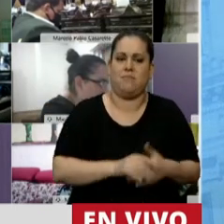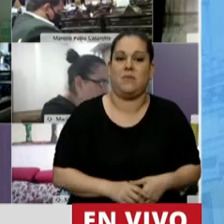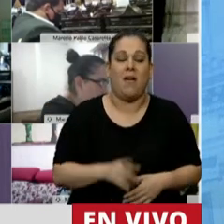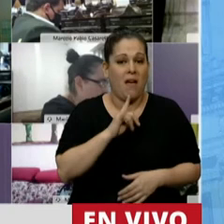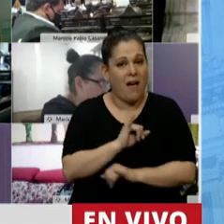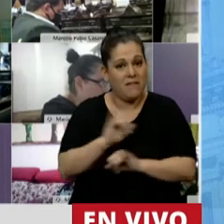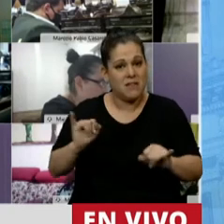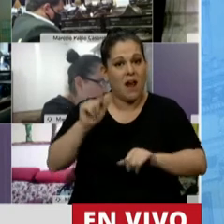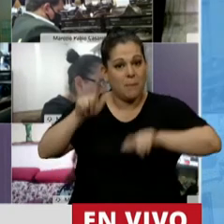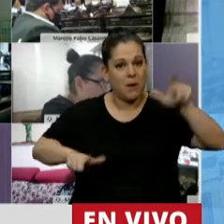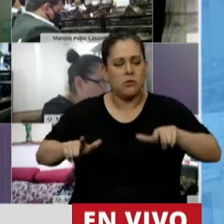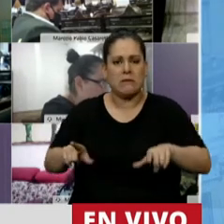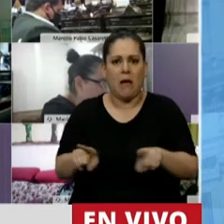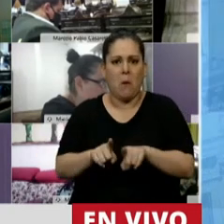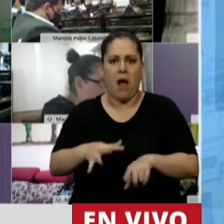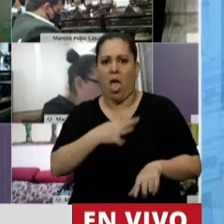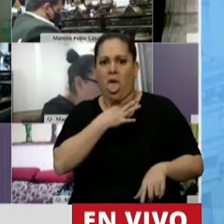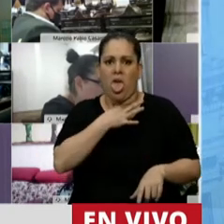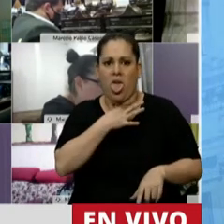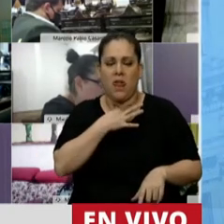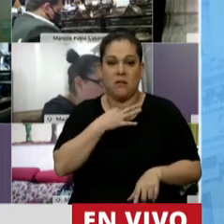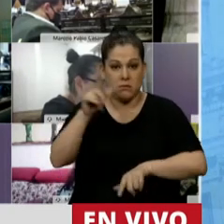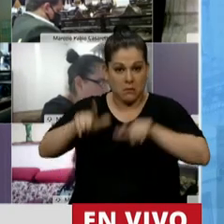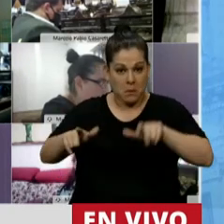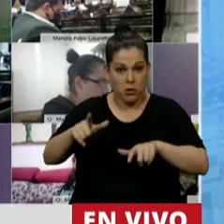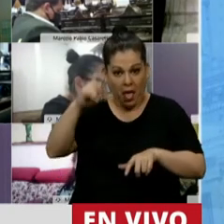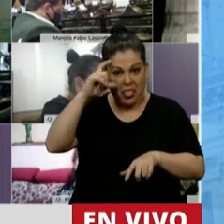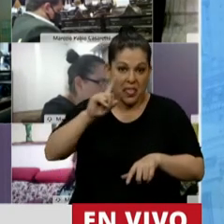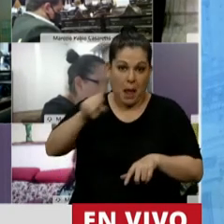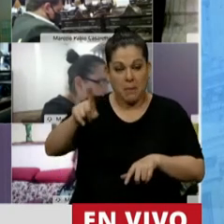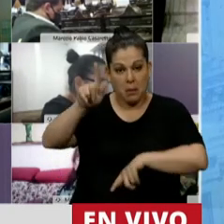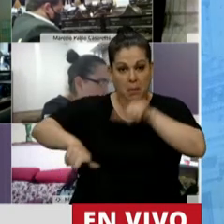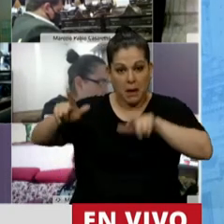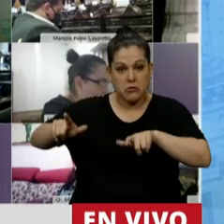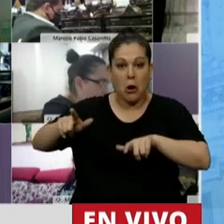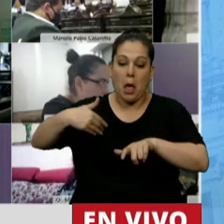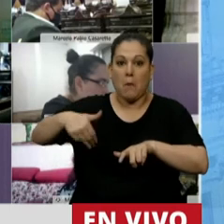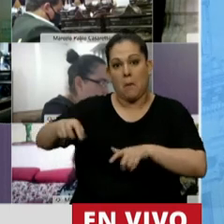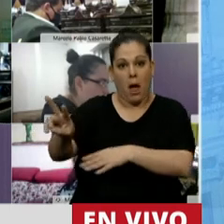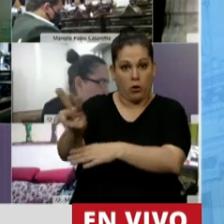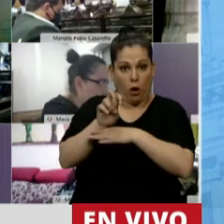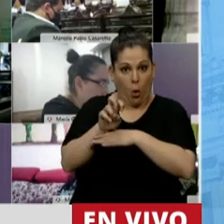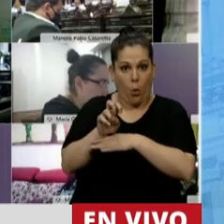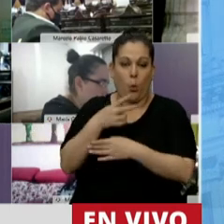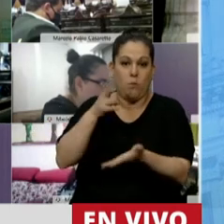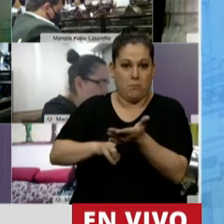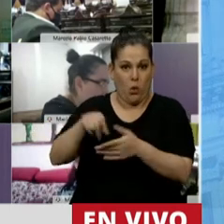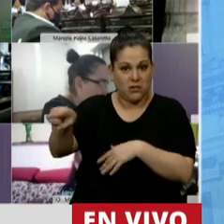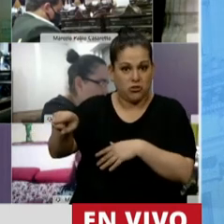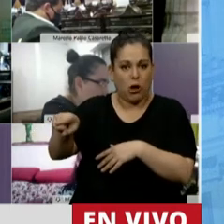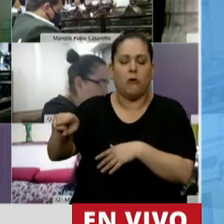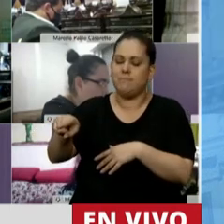ahogados, señor Presidente, no son las 10.000 personas que se van a ver afectadas por este aporte,